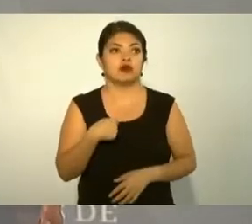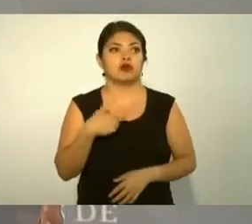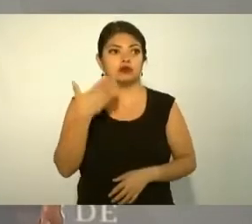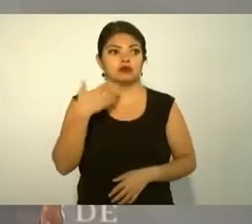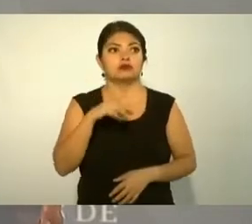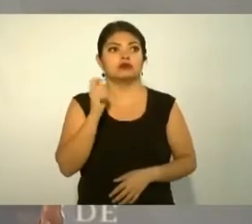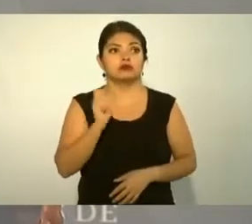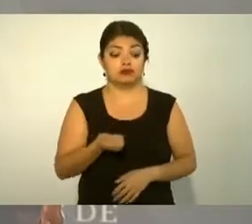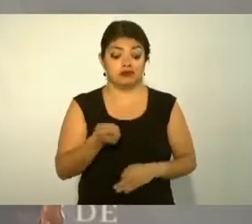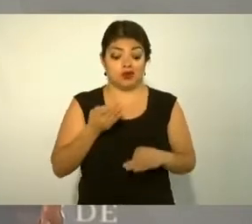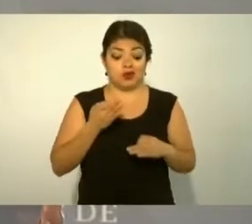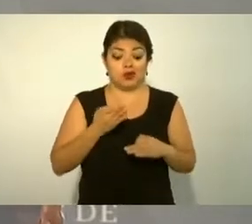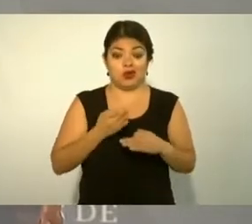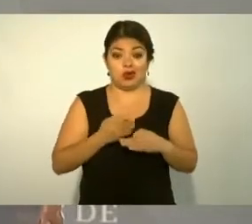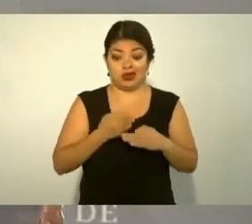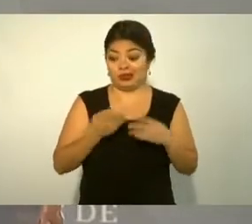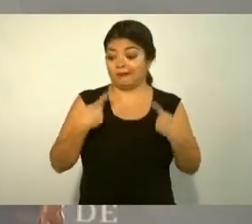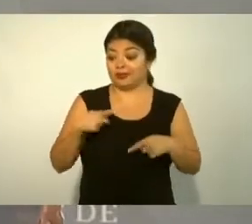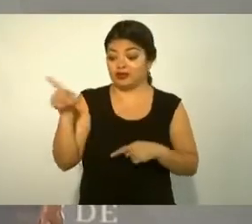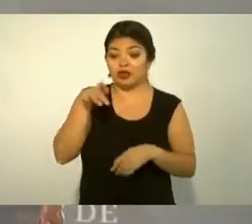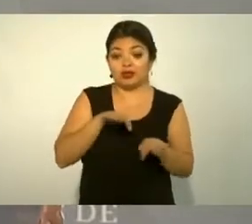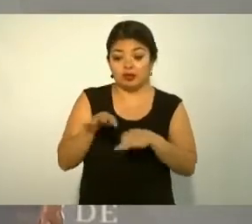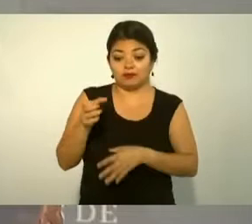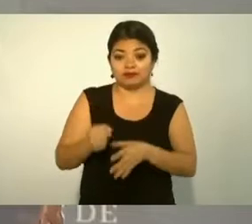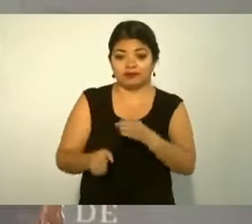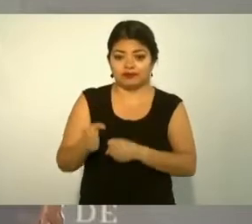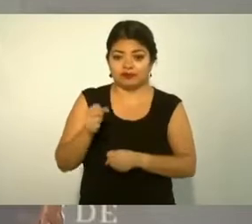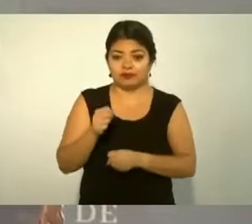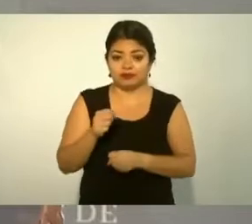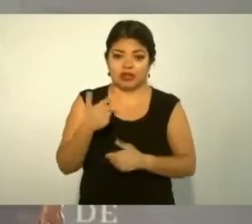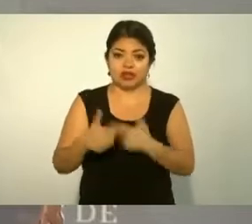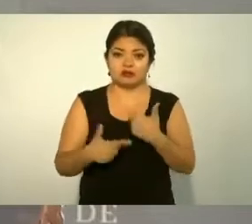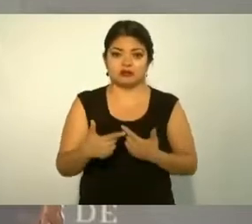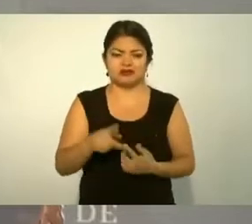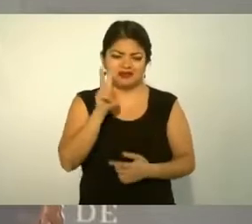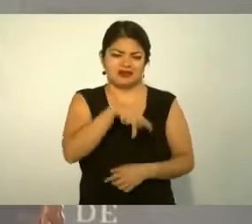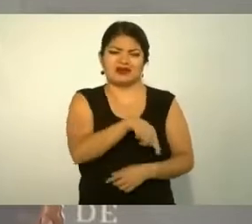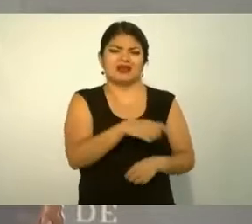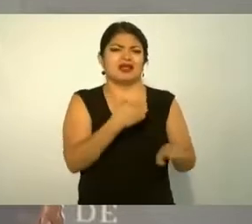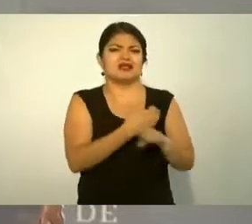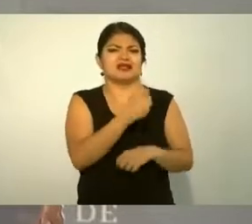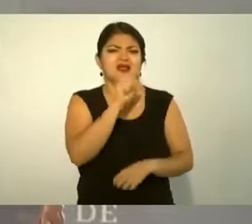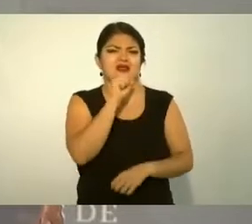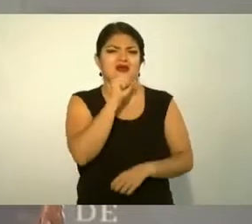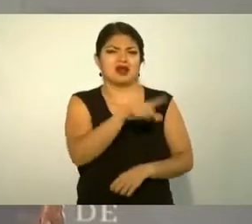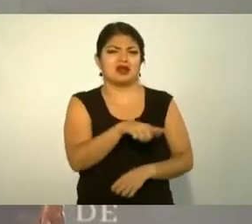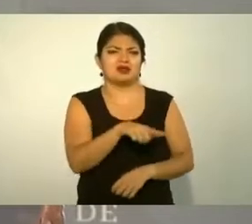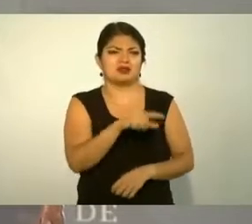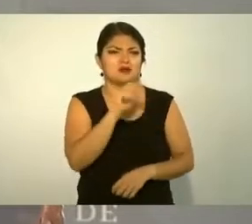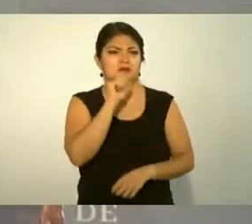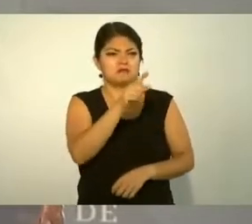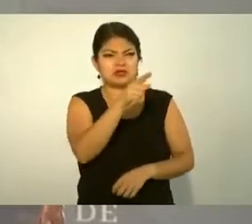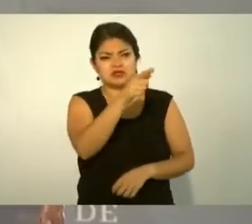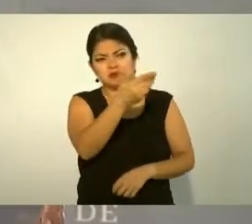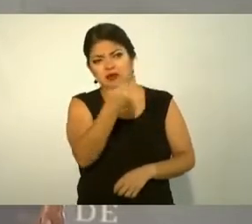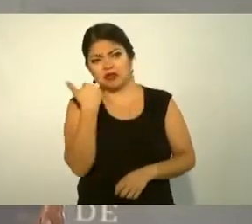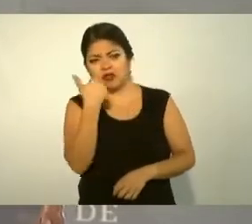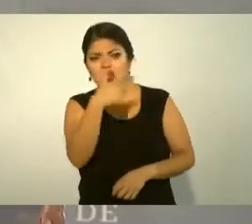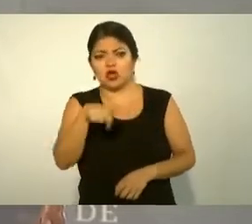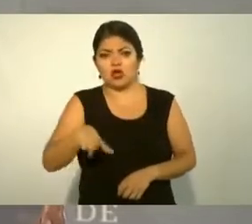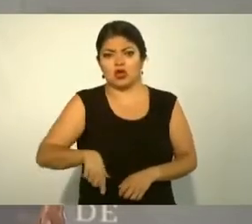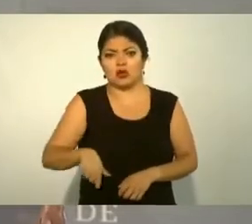estado productor de leche bueno este estado de Jalisco es como aquí lo mencionó Enrique Alfaro